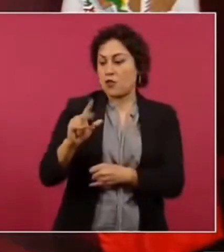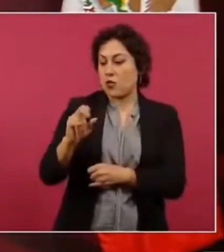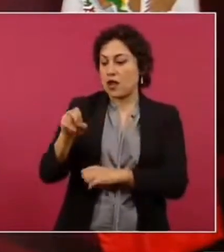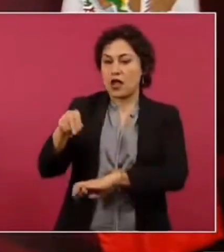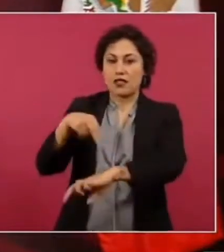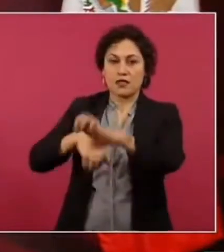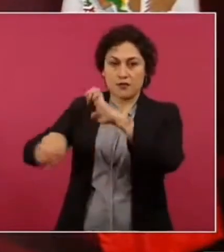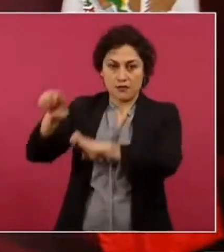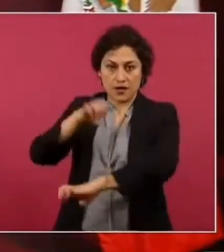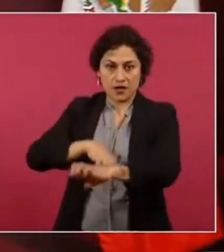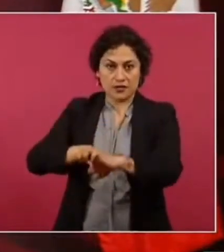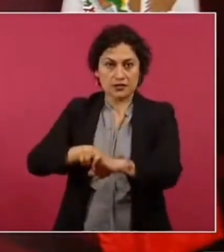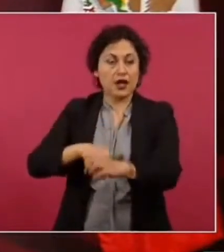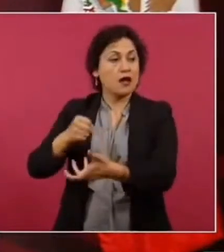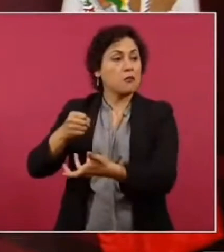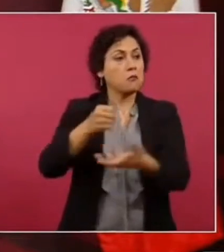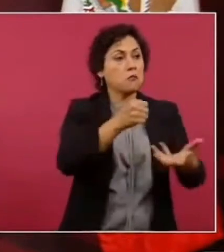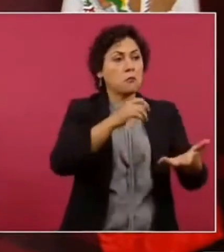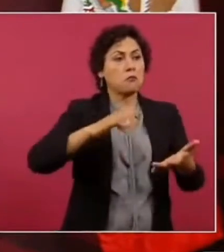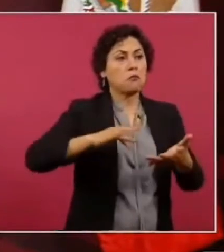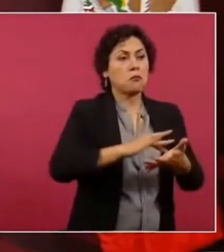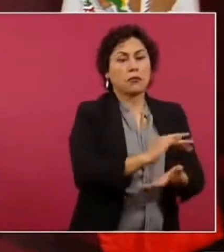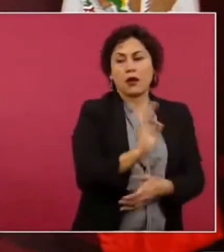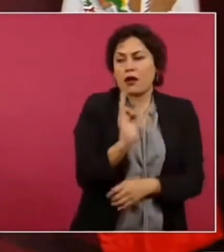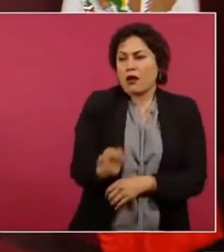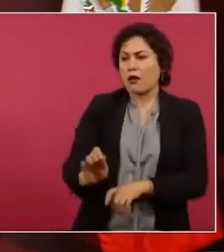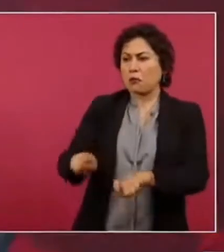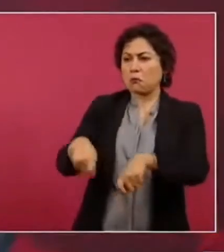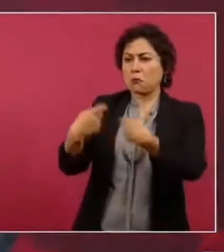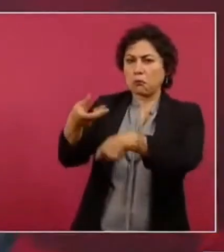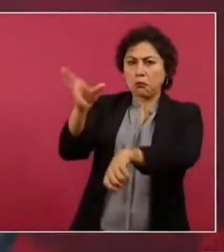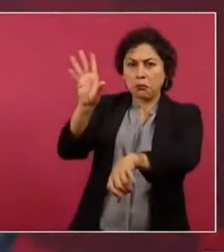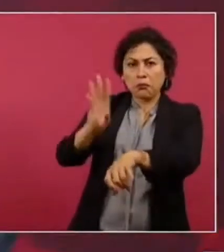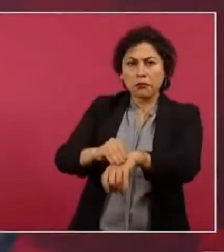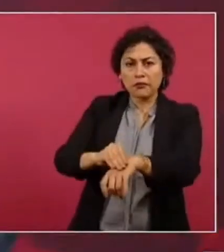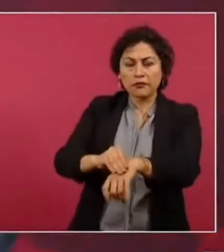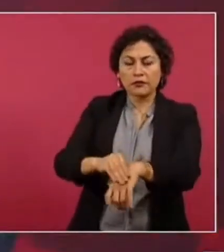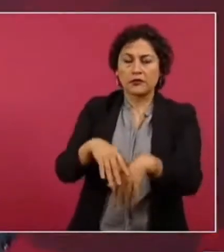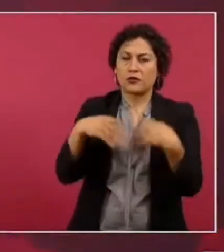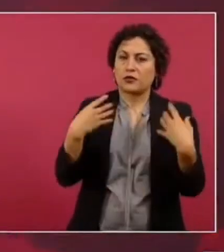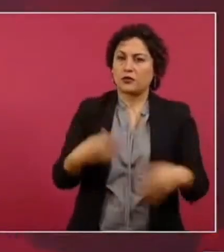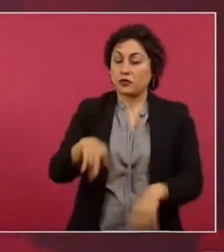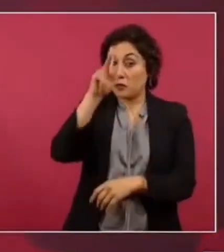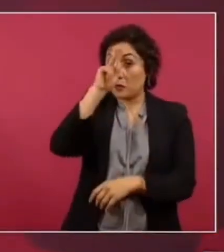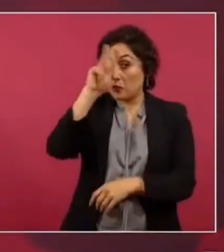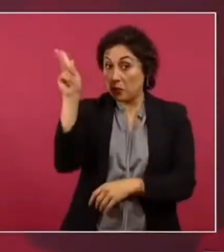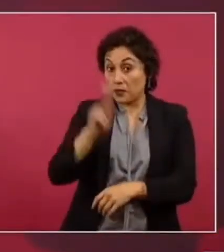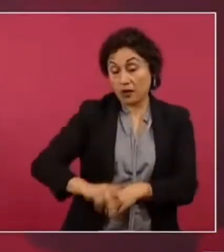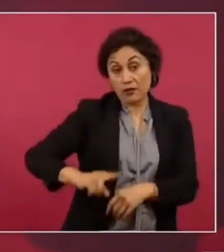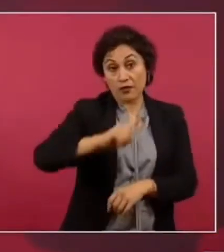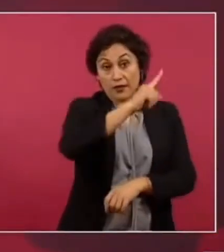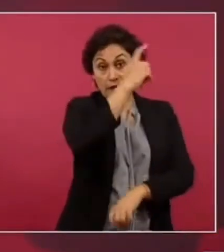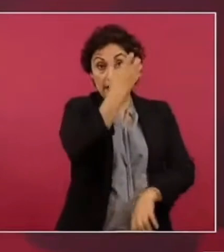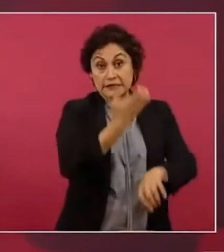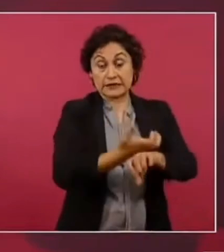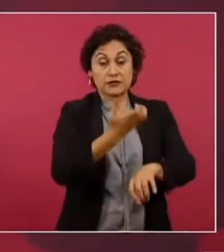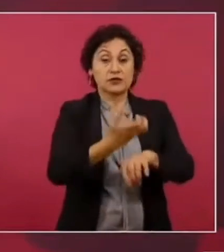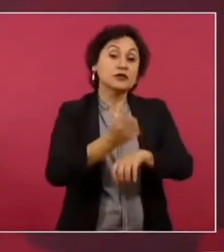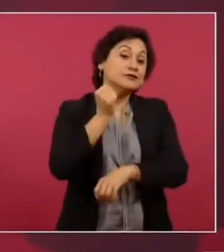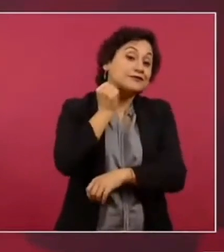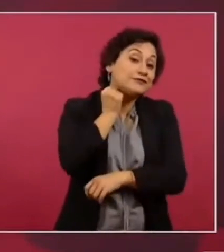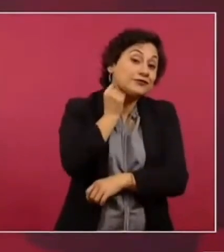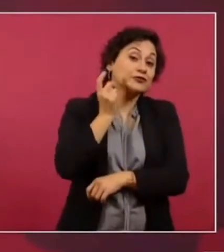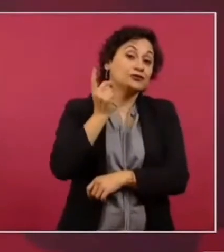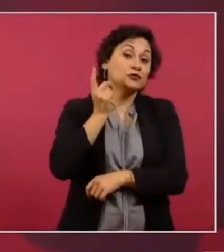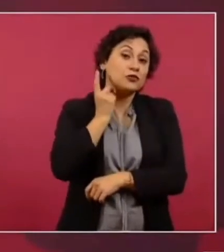todo es que hay legisladores en Estados Unidos que reciben apoyo de asociaciones